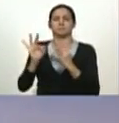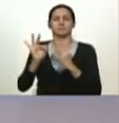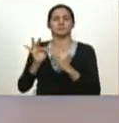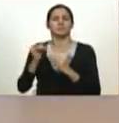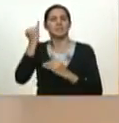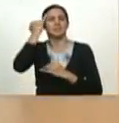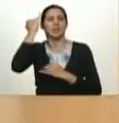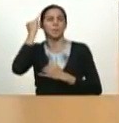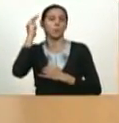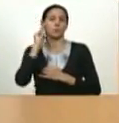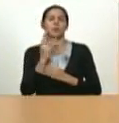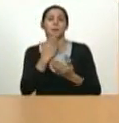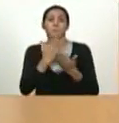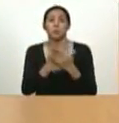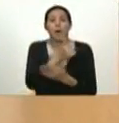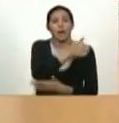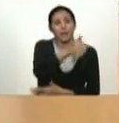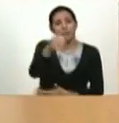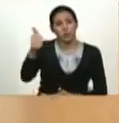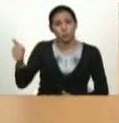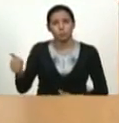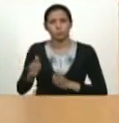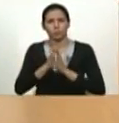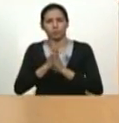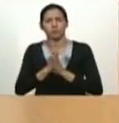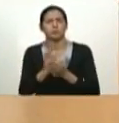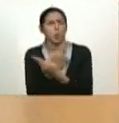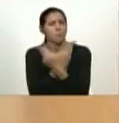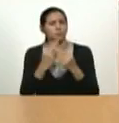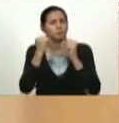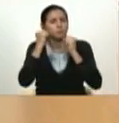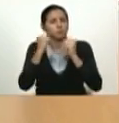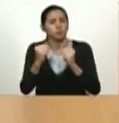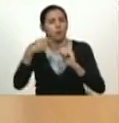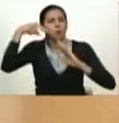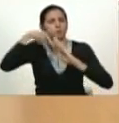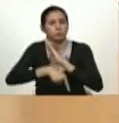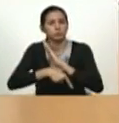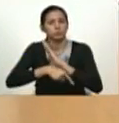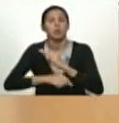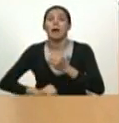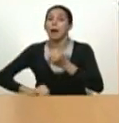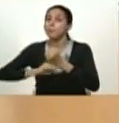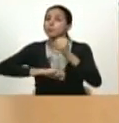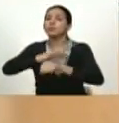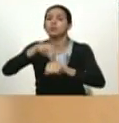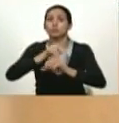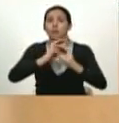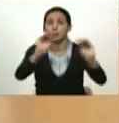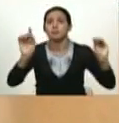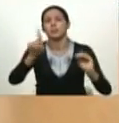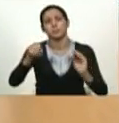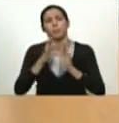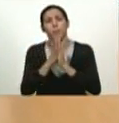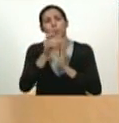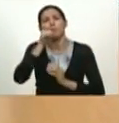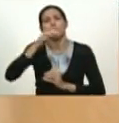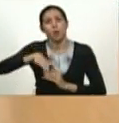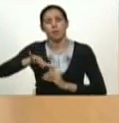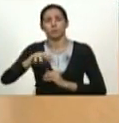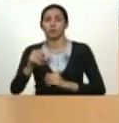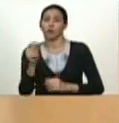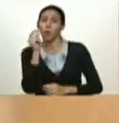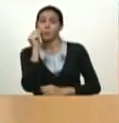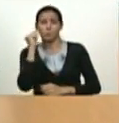a cada uno de ustedes el mayor compromiso y pido todo el apoyo nacional pido el apoyo a usted querida